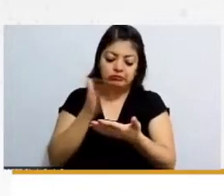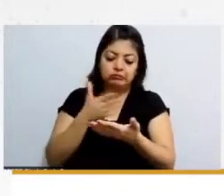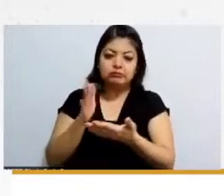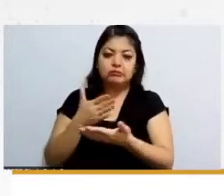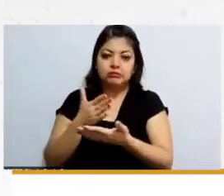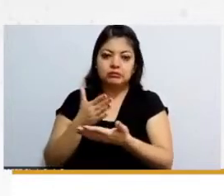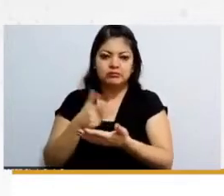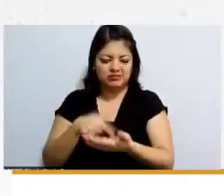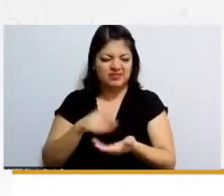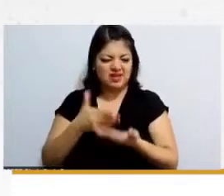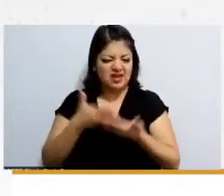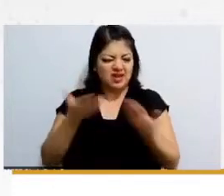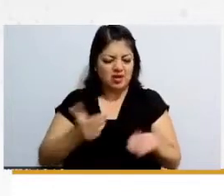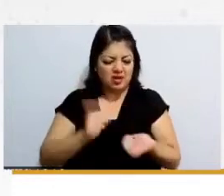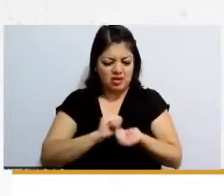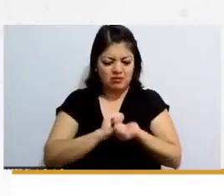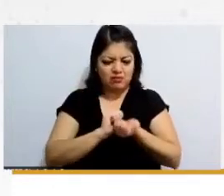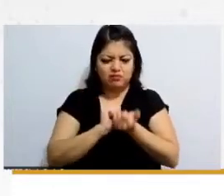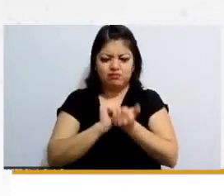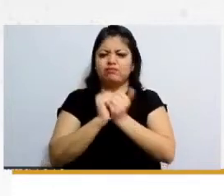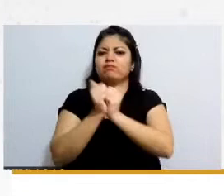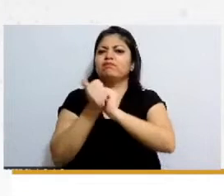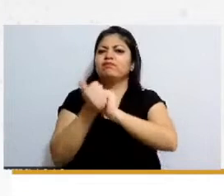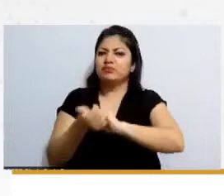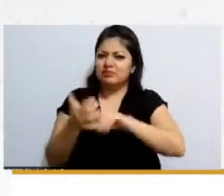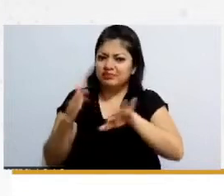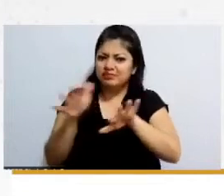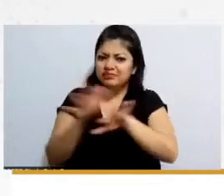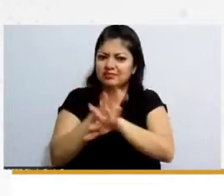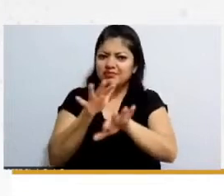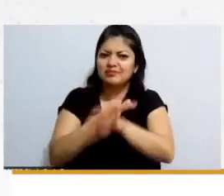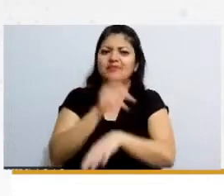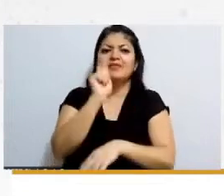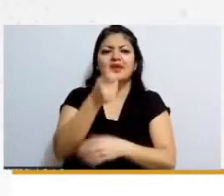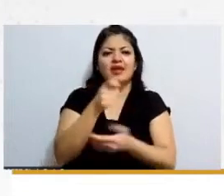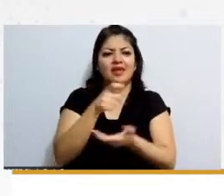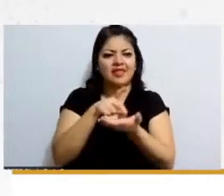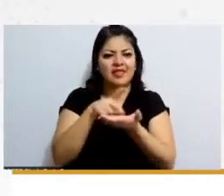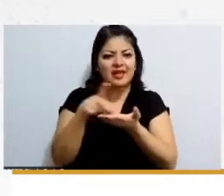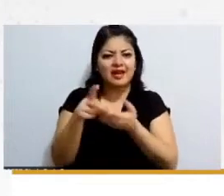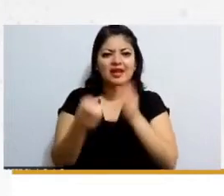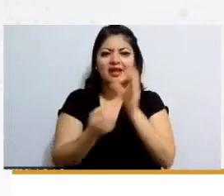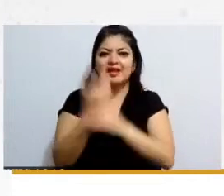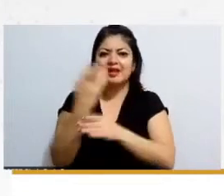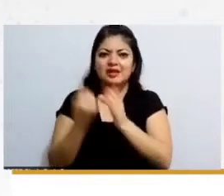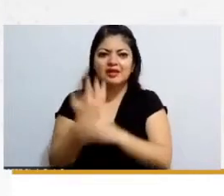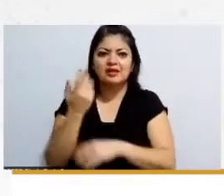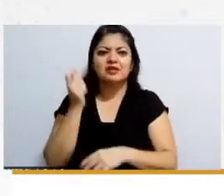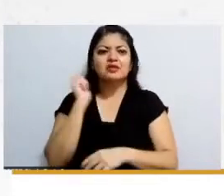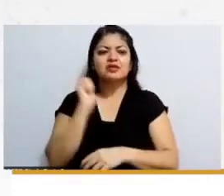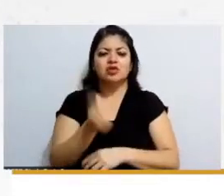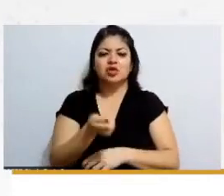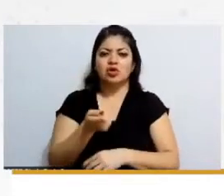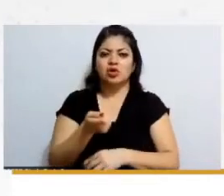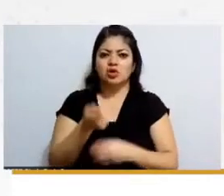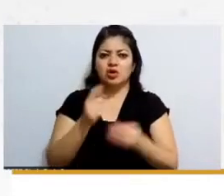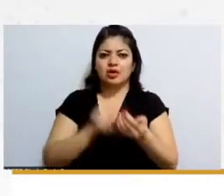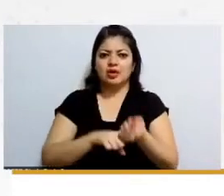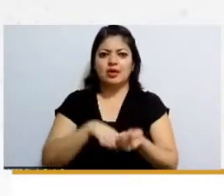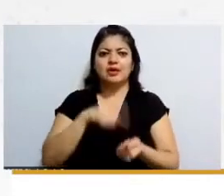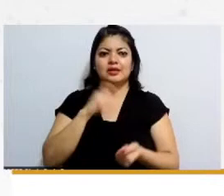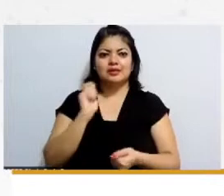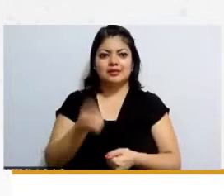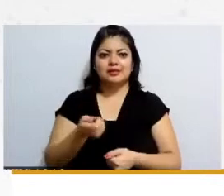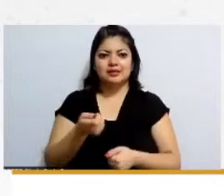evolución del hombre de los derechos de los derechos y de la forma en ver y hacer el